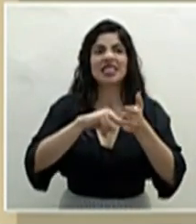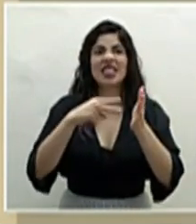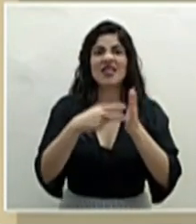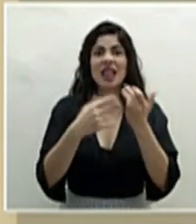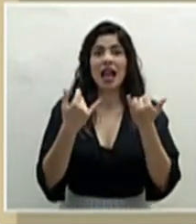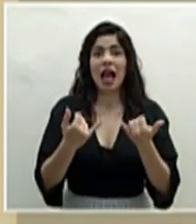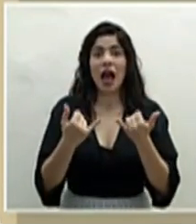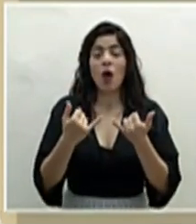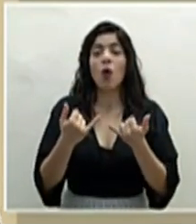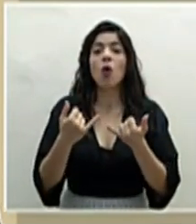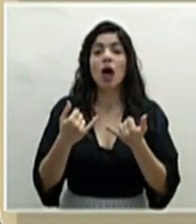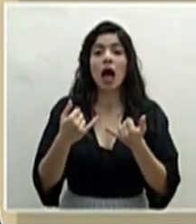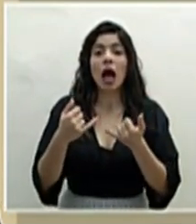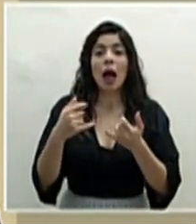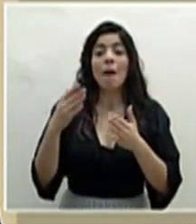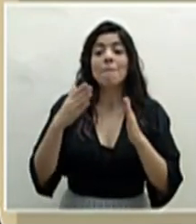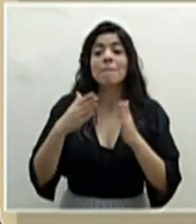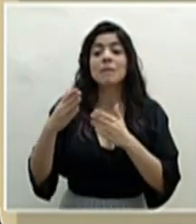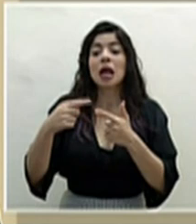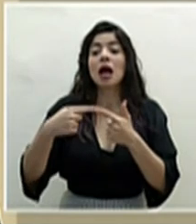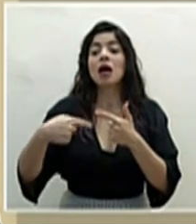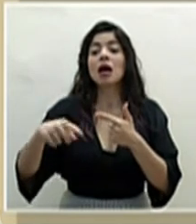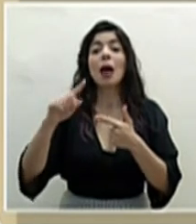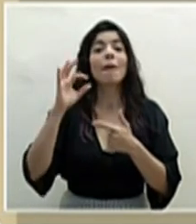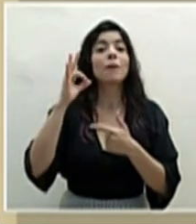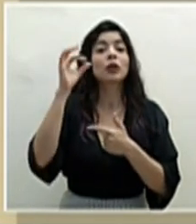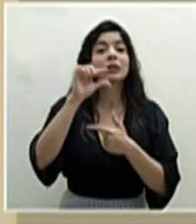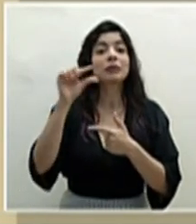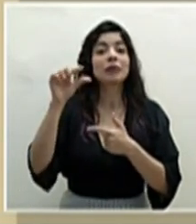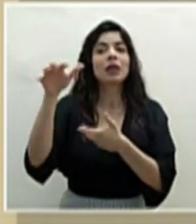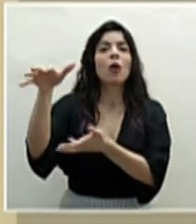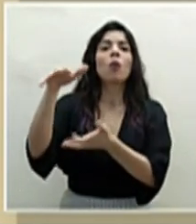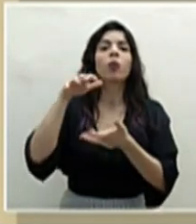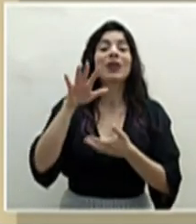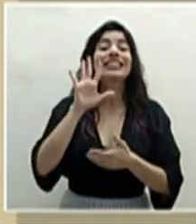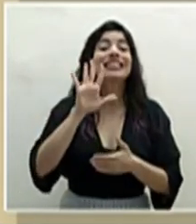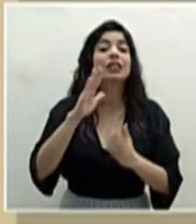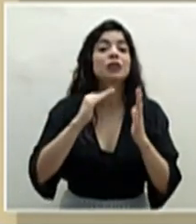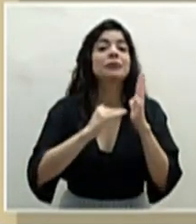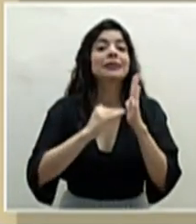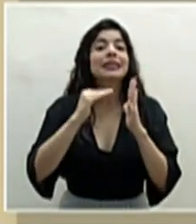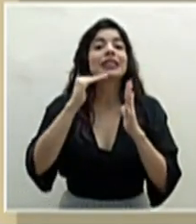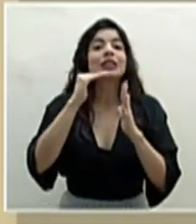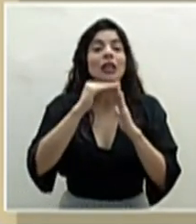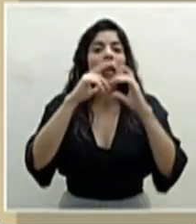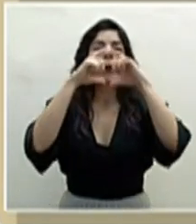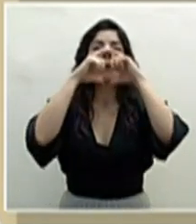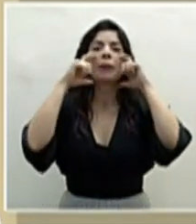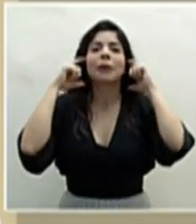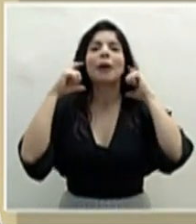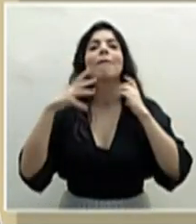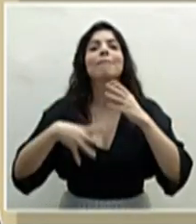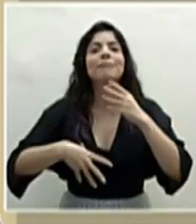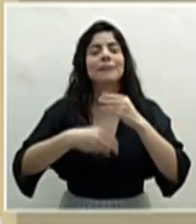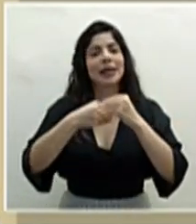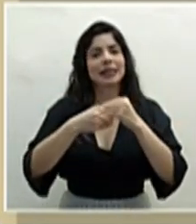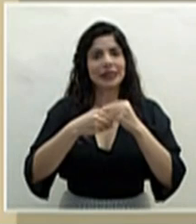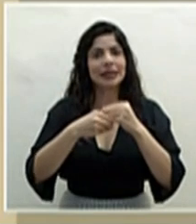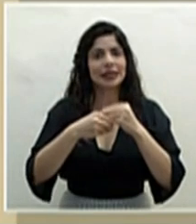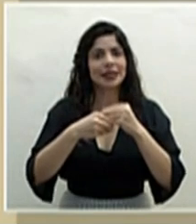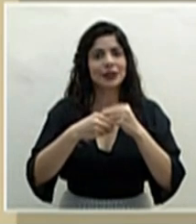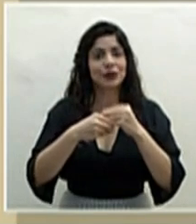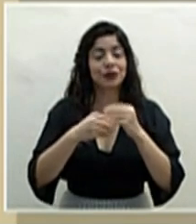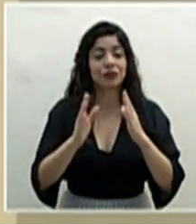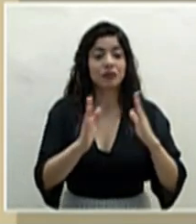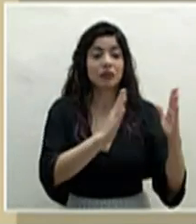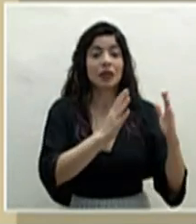un ingreso programado para la semana entrante de otras 5 millones de mascarillas. En cuanto